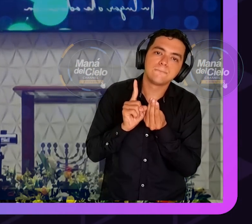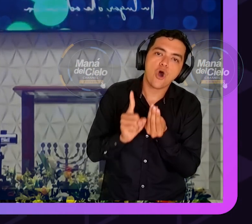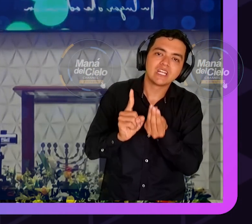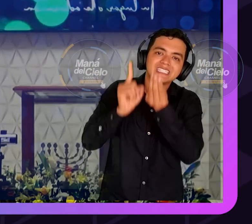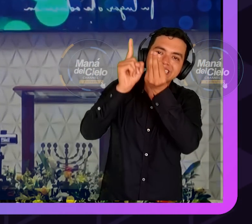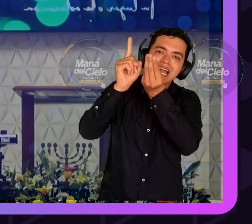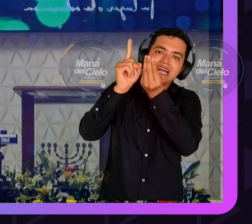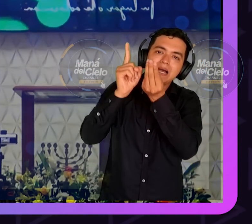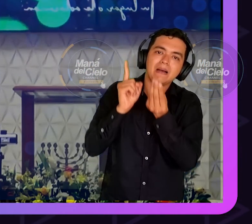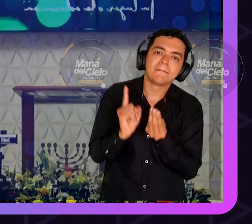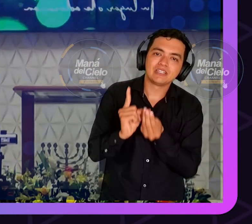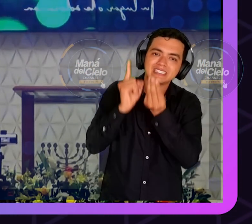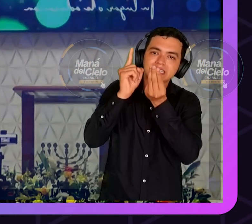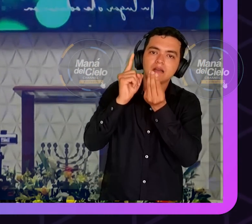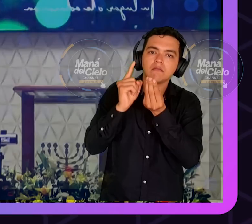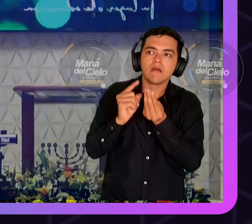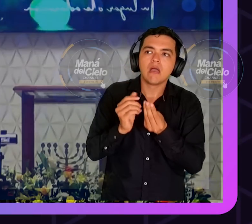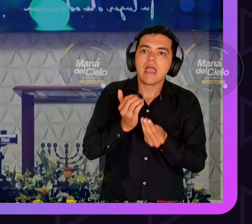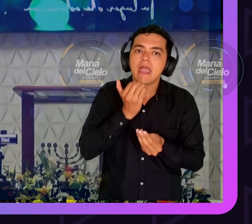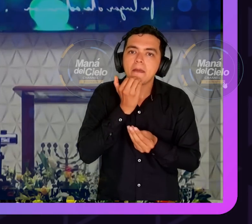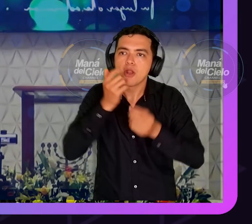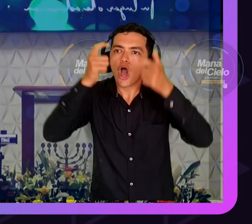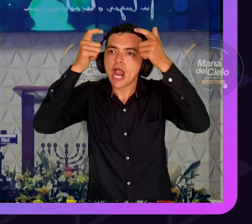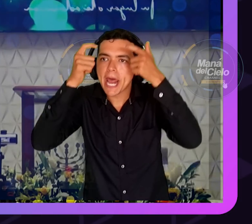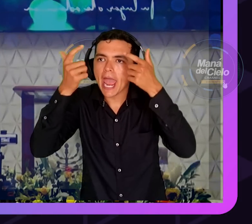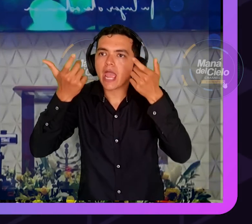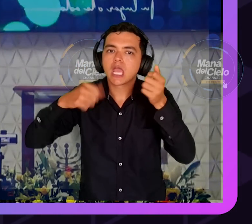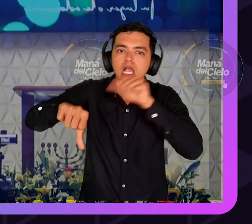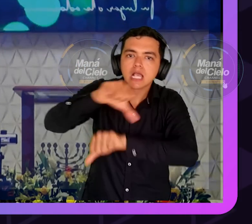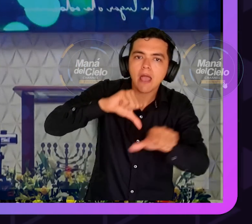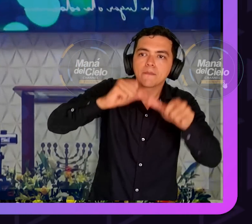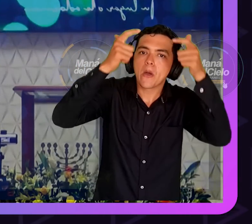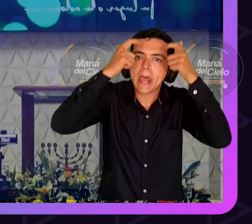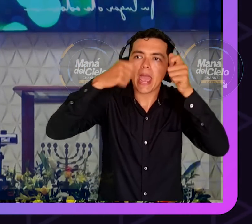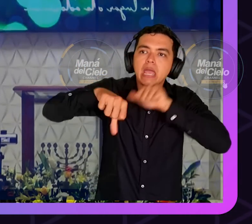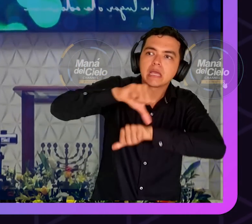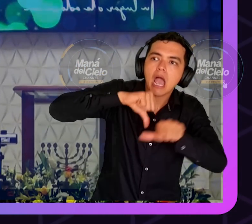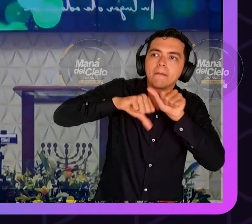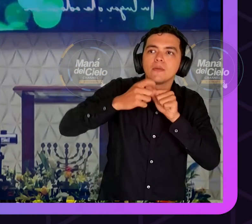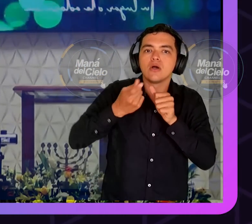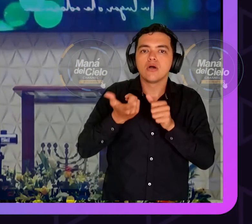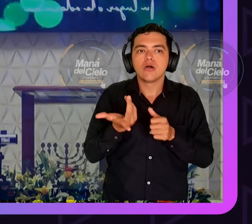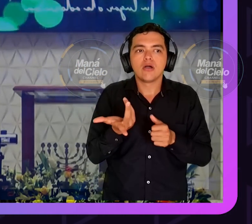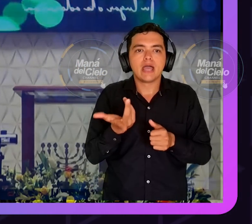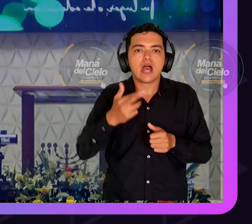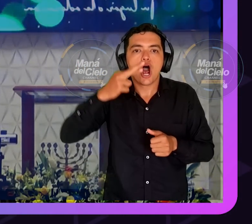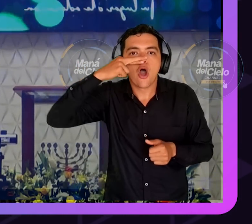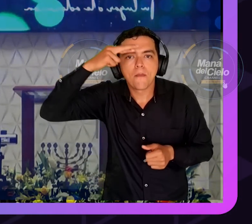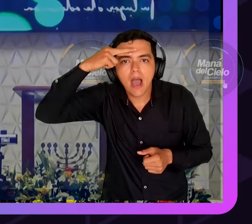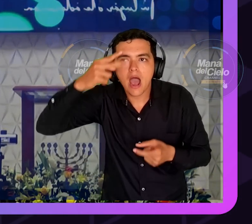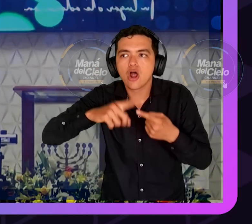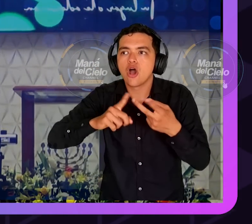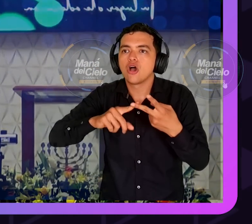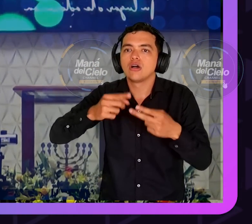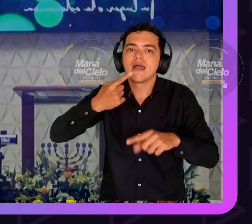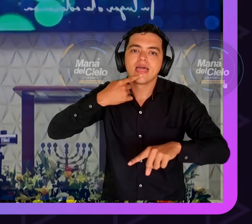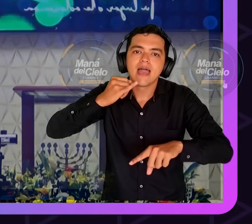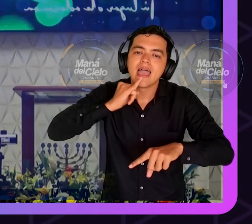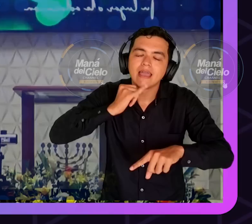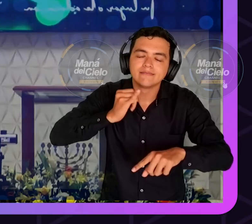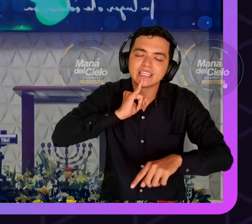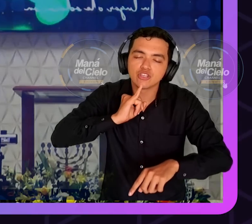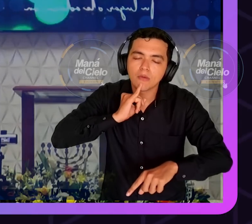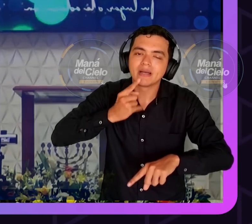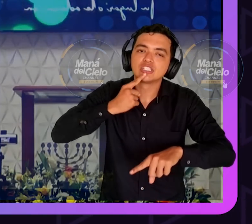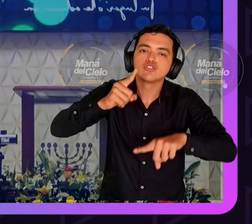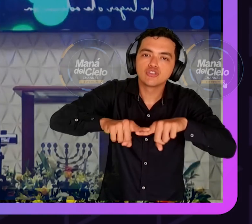años antes de Ciro nacer. Pero tú tienes que saber eso. No solo decirlo. Apúntalo.